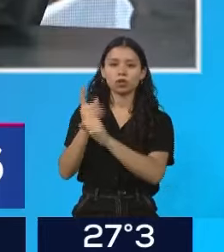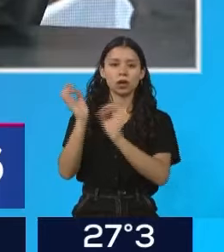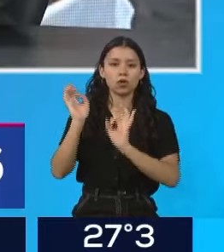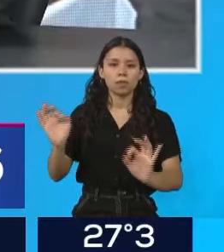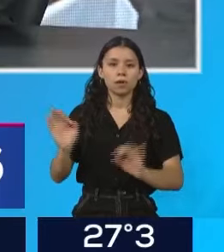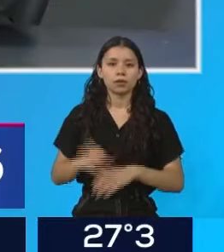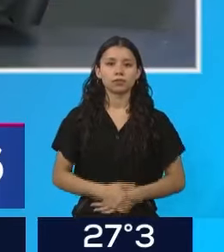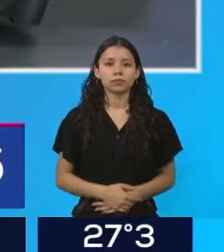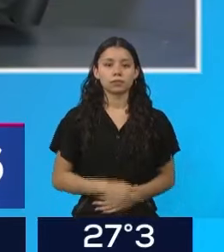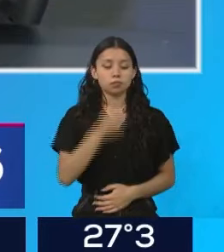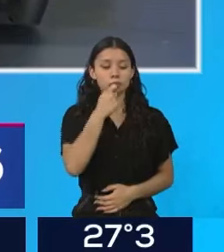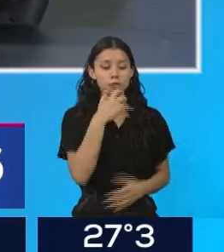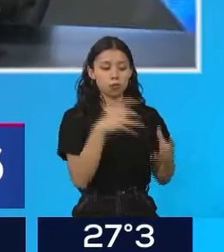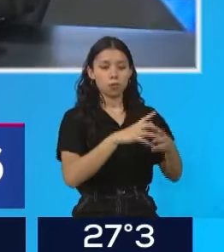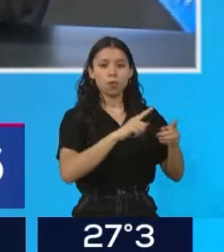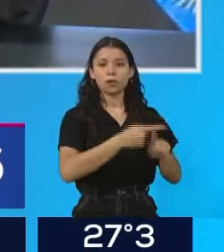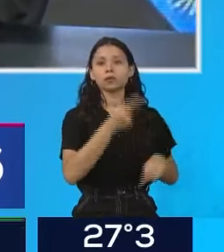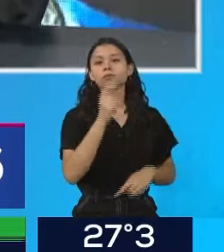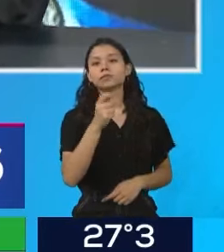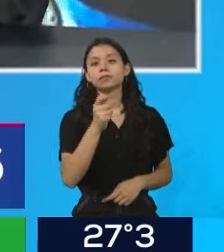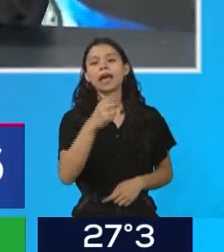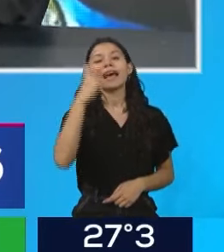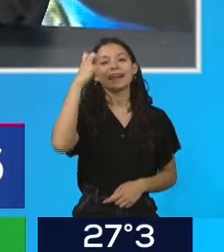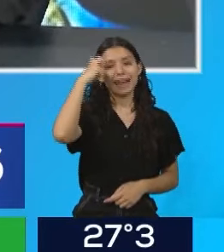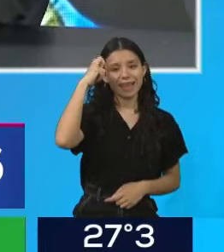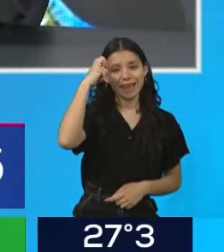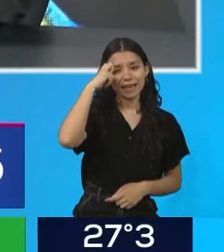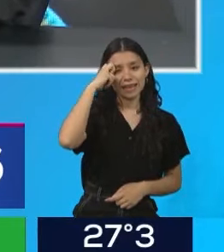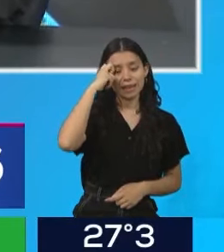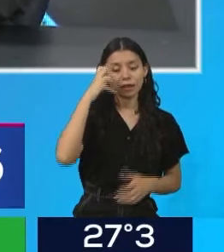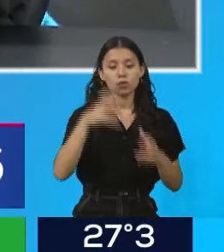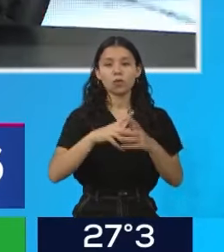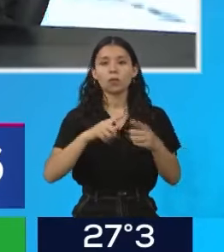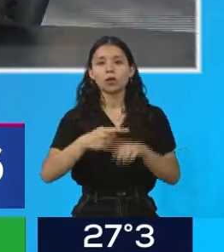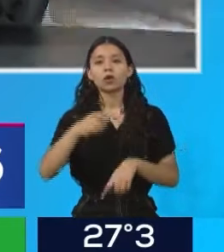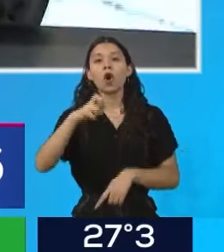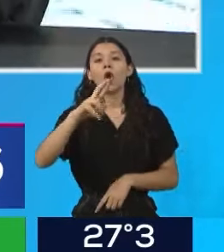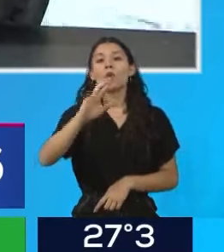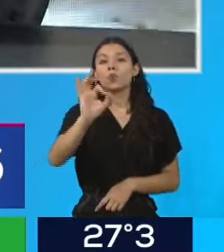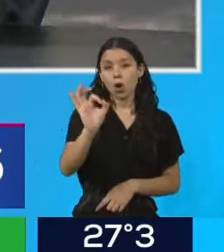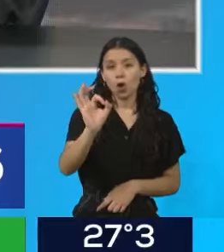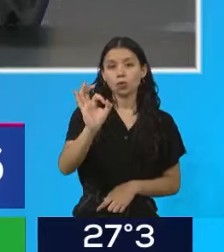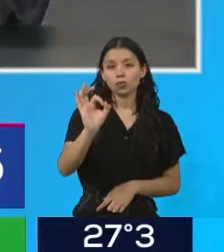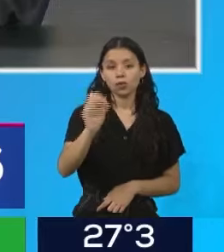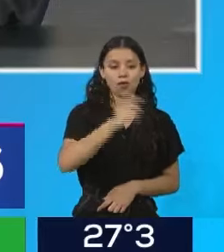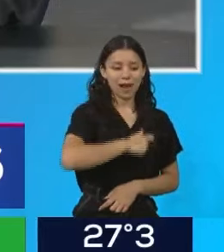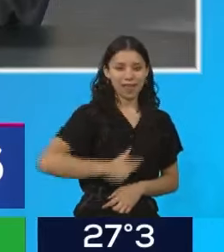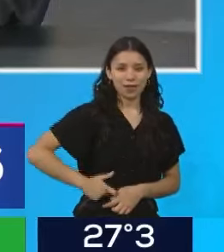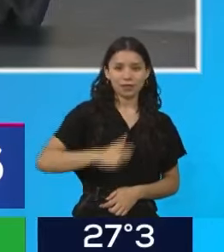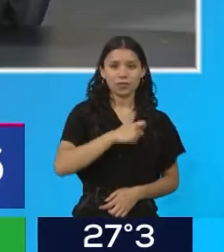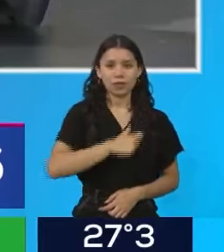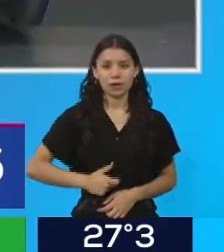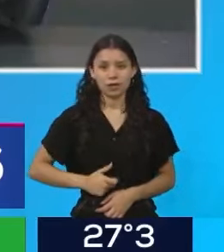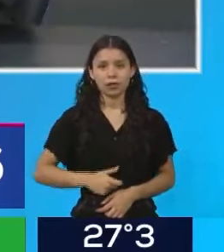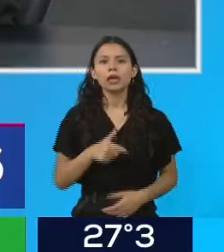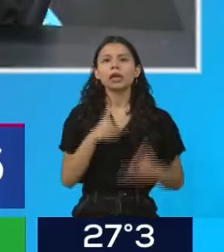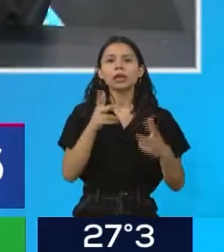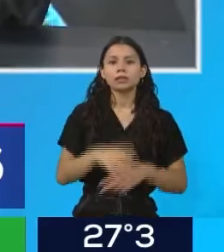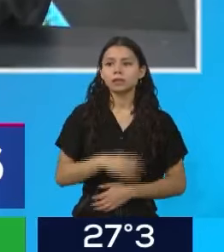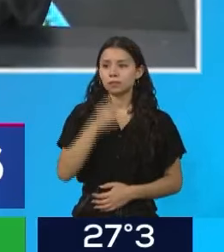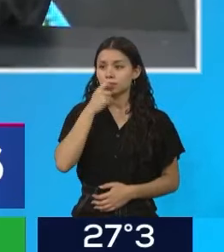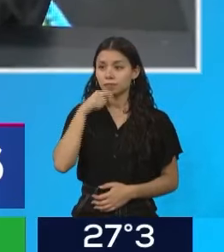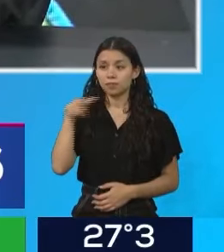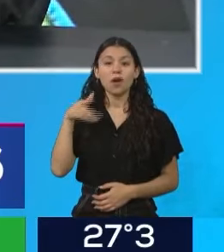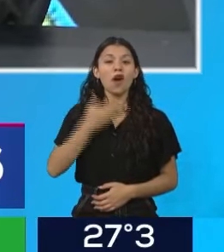UCR más cercana al gobierno, los gobernadores del PRO, dicen no, que no solo venga Francos a hablar con nosotros sino que venga